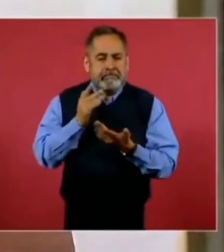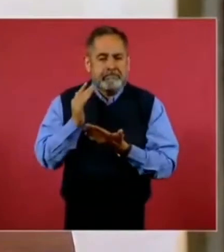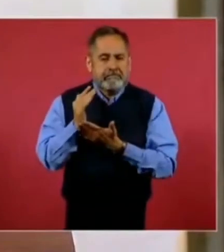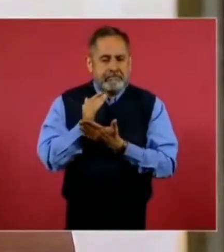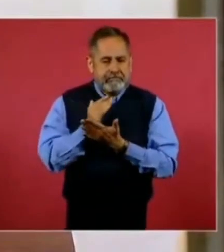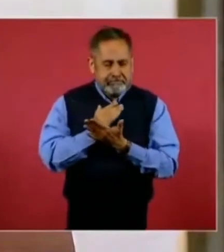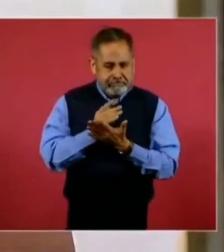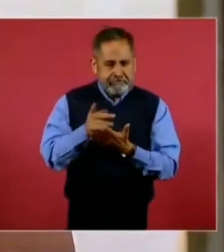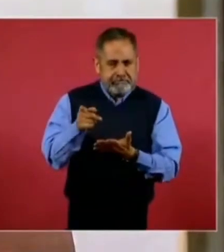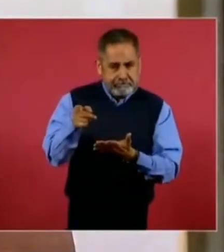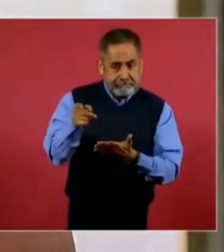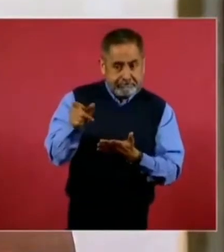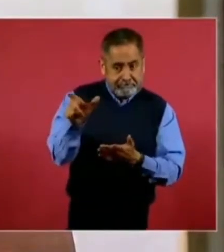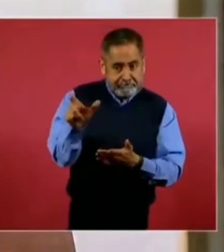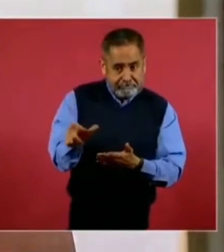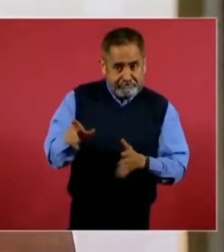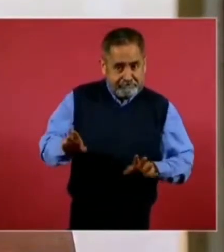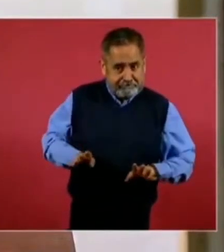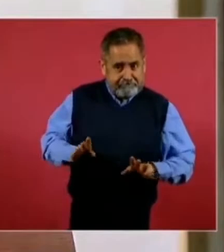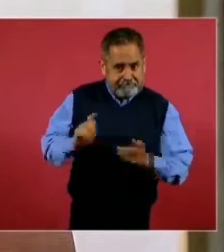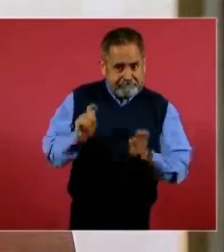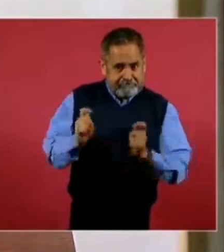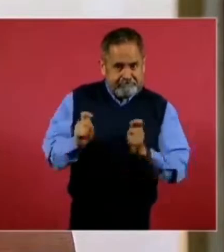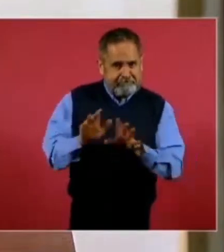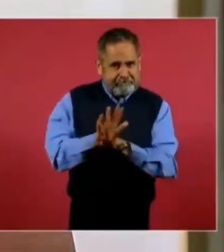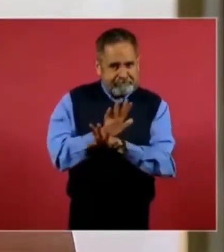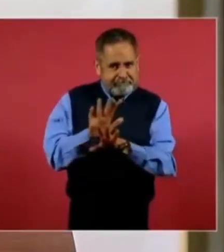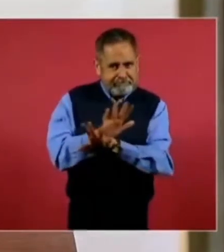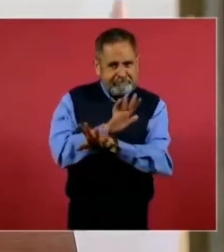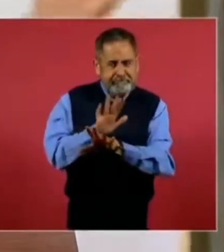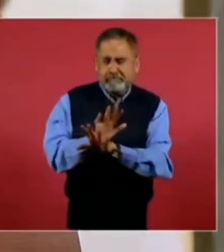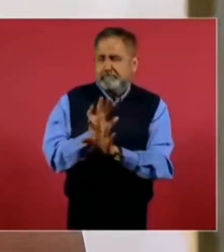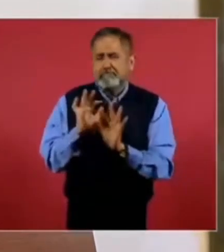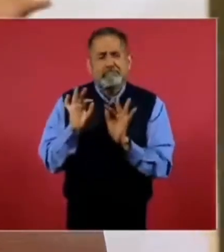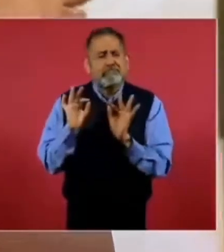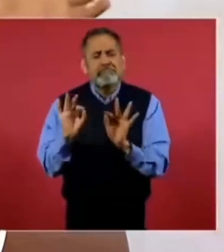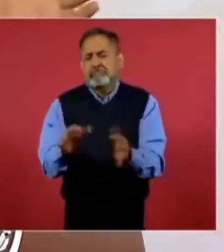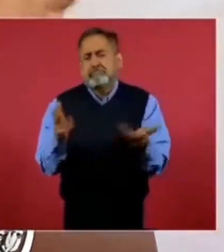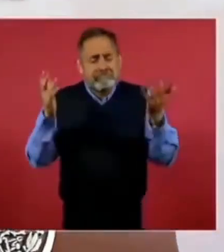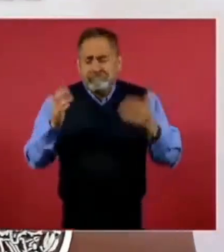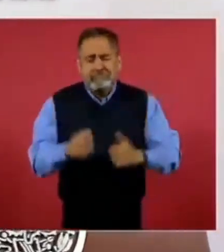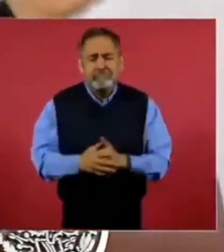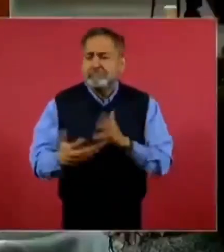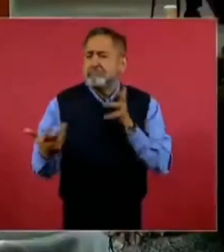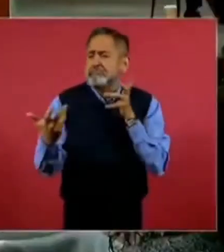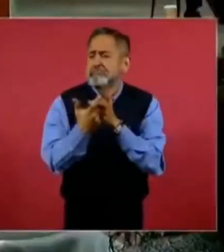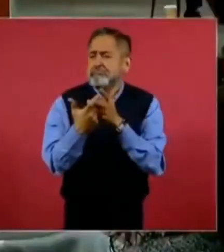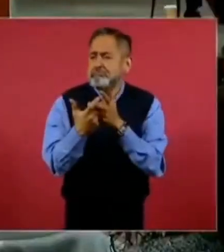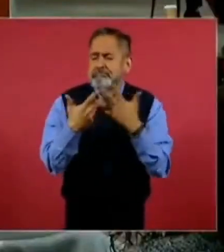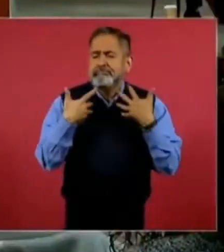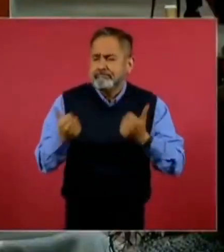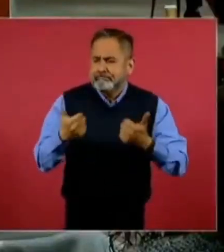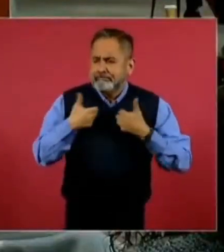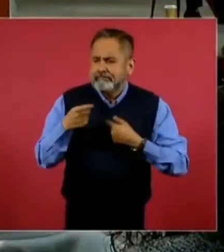y nos entendimos bien.